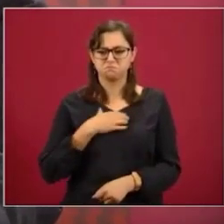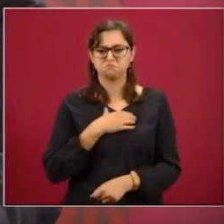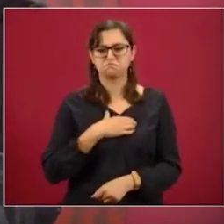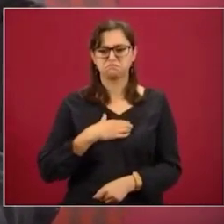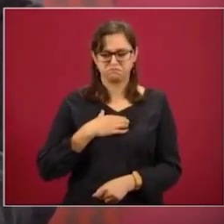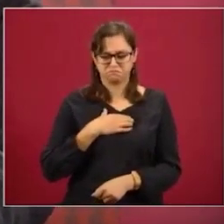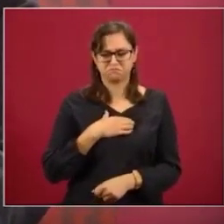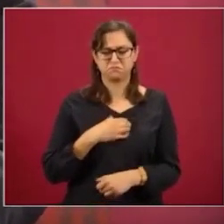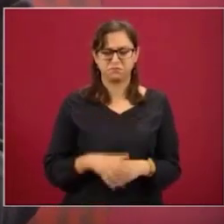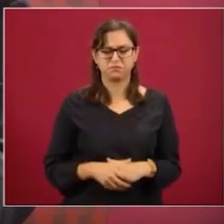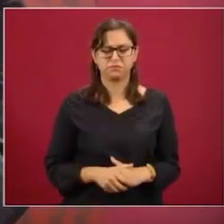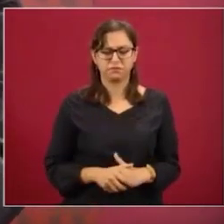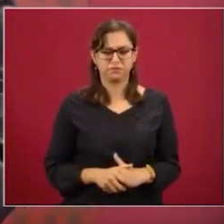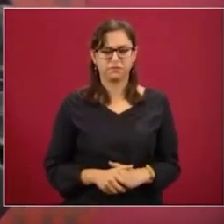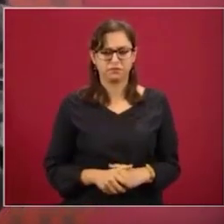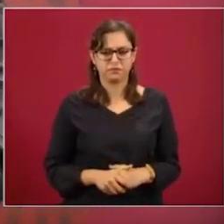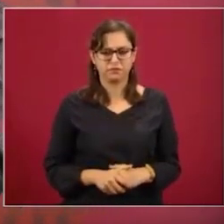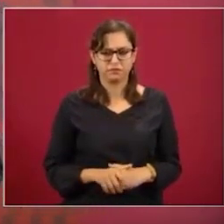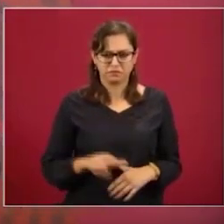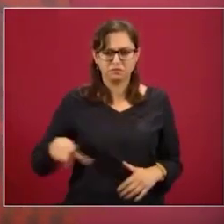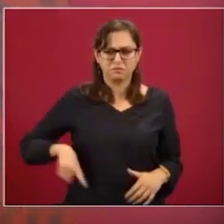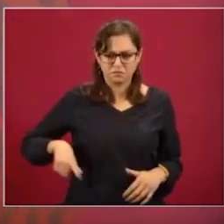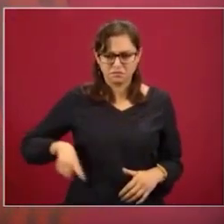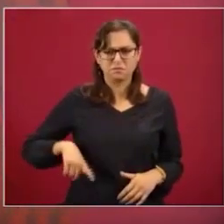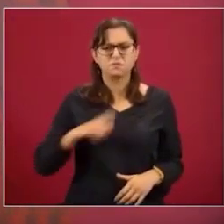contenta con el gobierno.